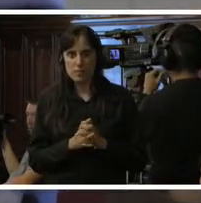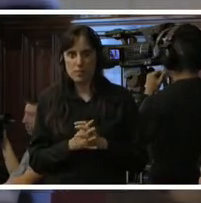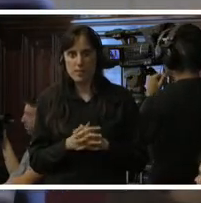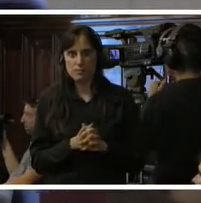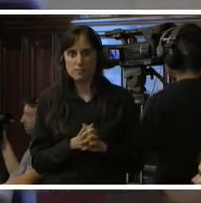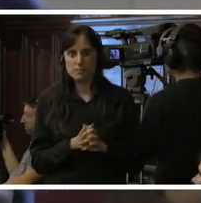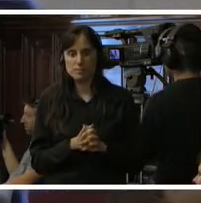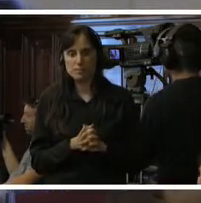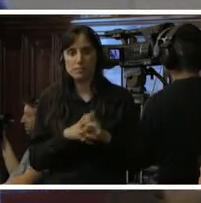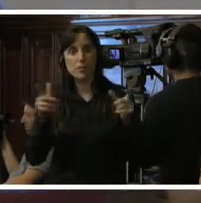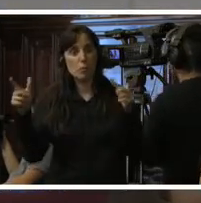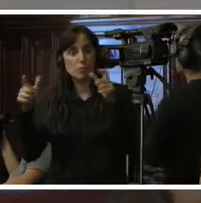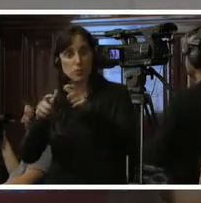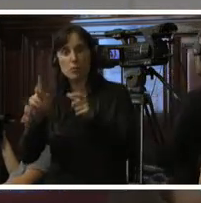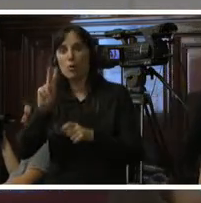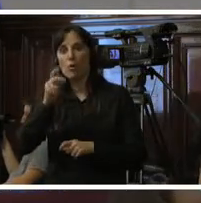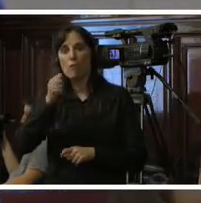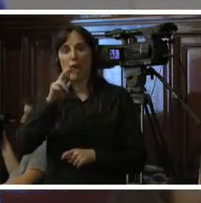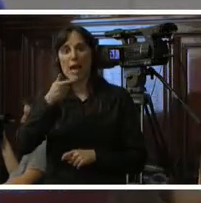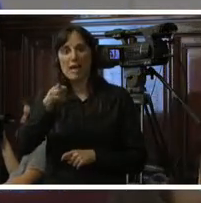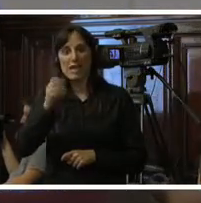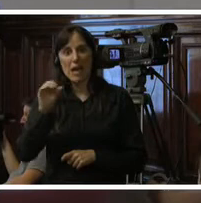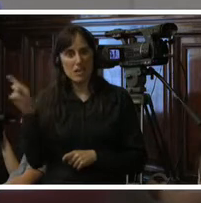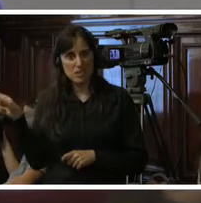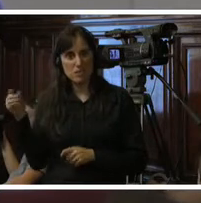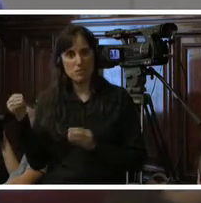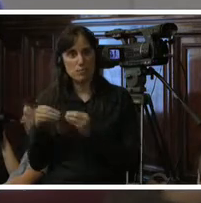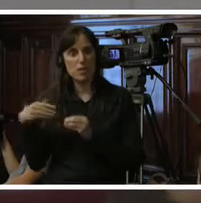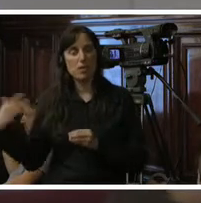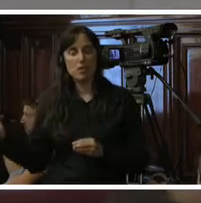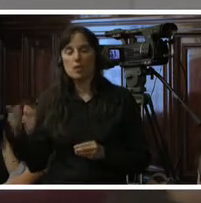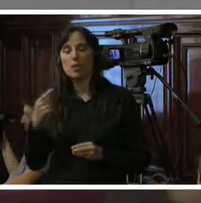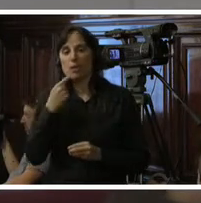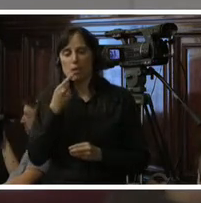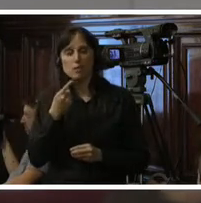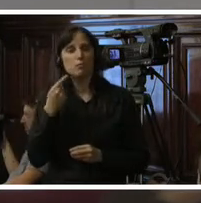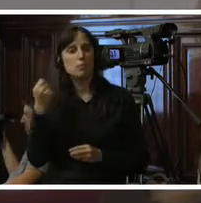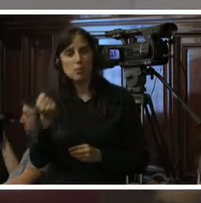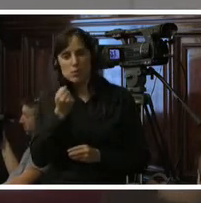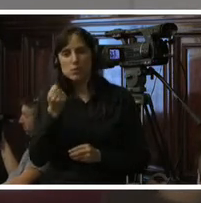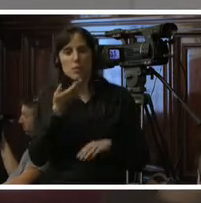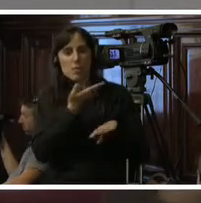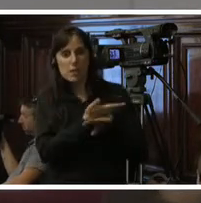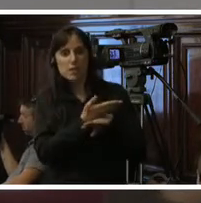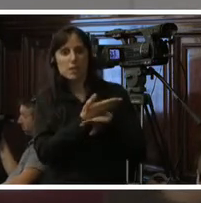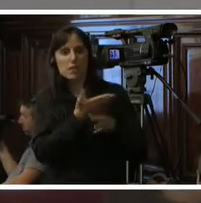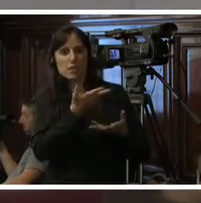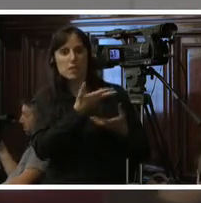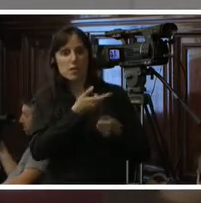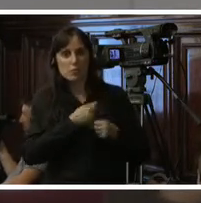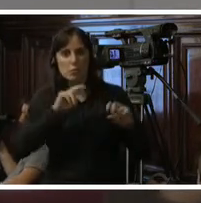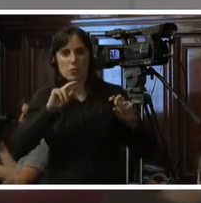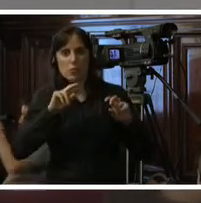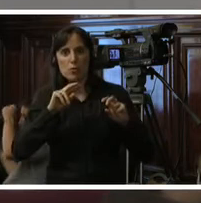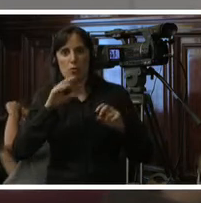el comisionado Vargas mencionó el hecho que deberíamos buscar la asistencia de la Organización Mundial de la Salud